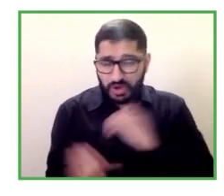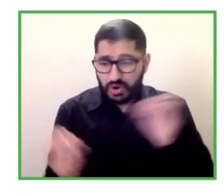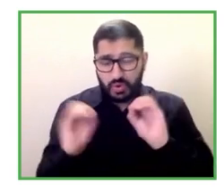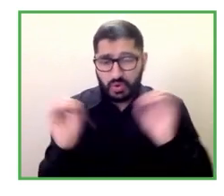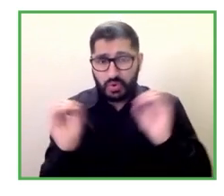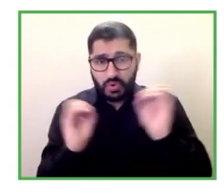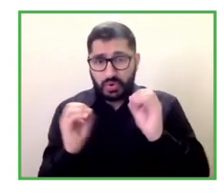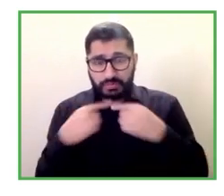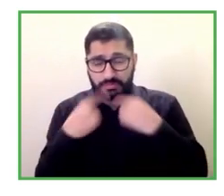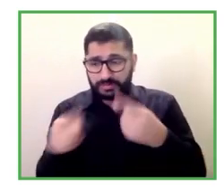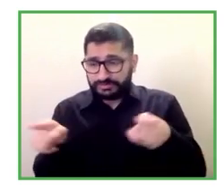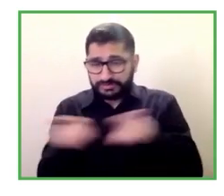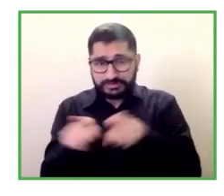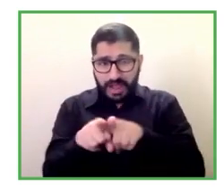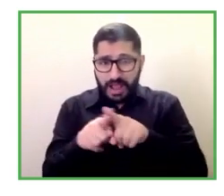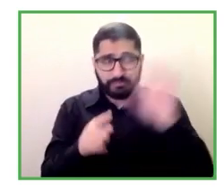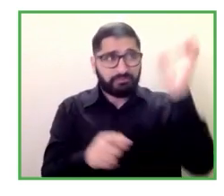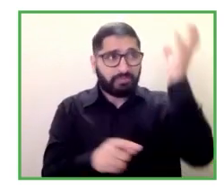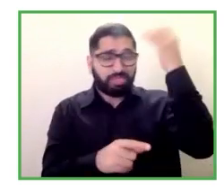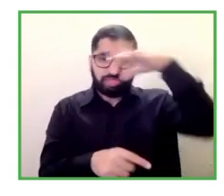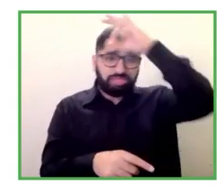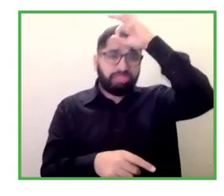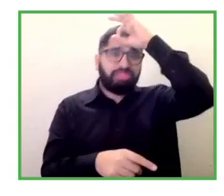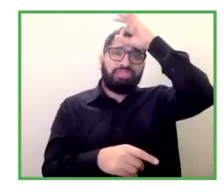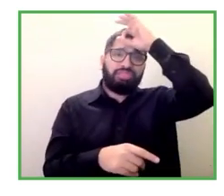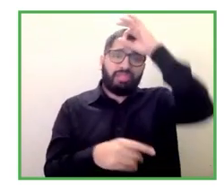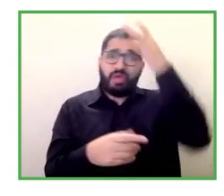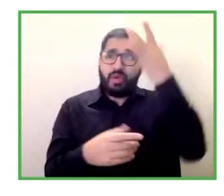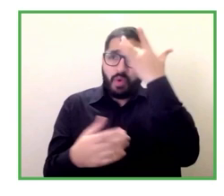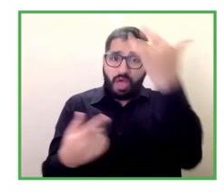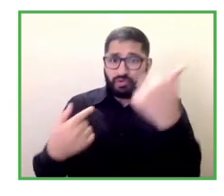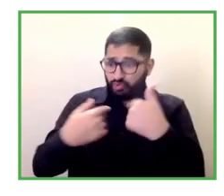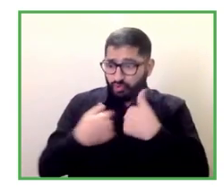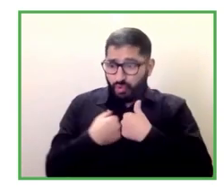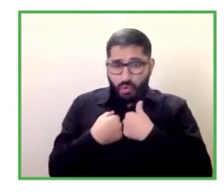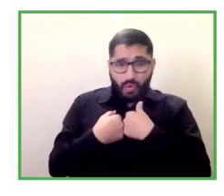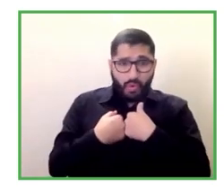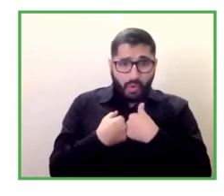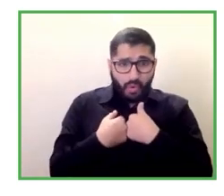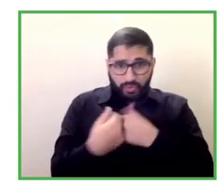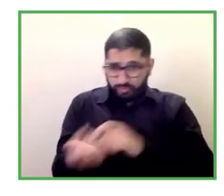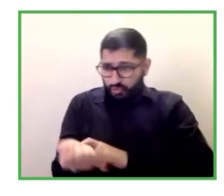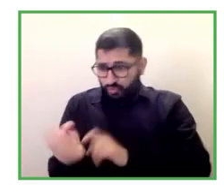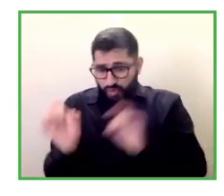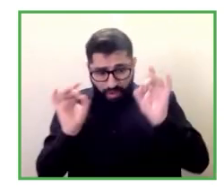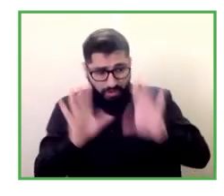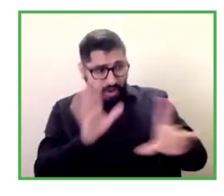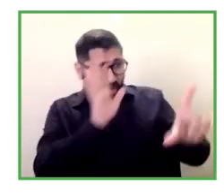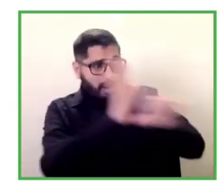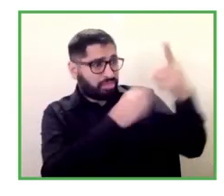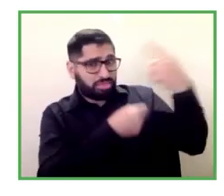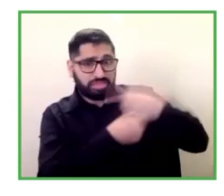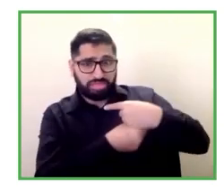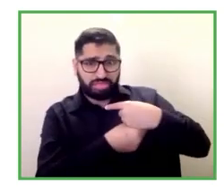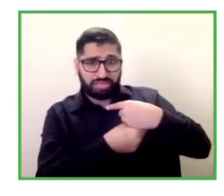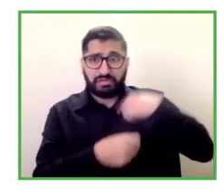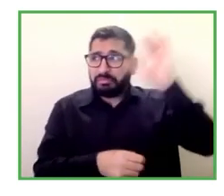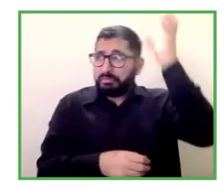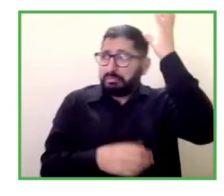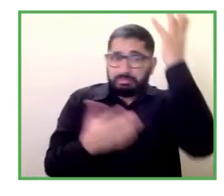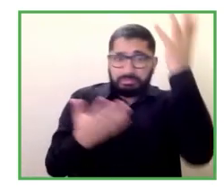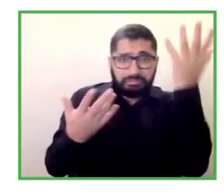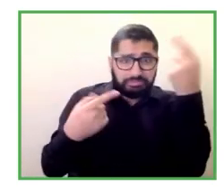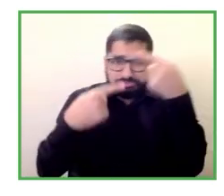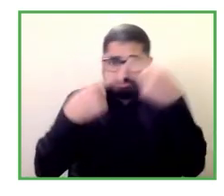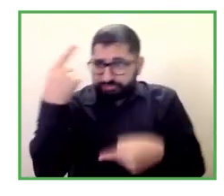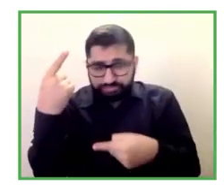las razones de su propia conducta entonces yo creo que esa particular vulnerabilidad